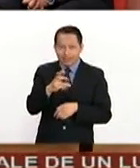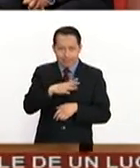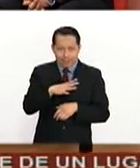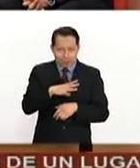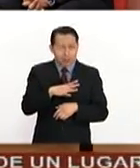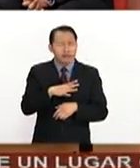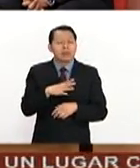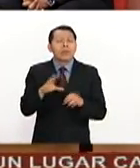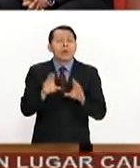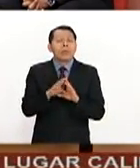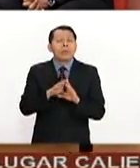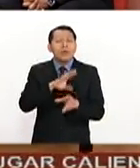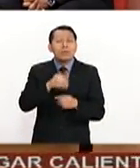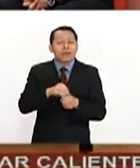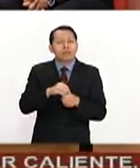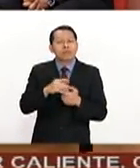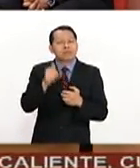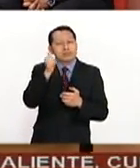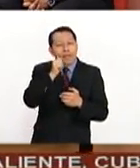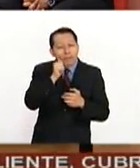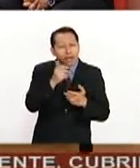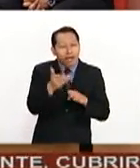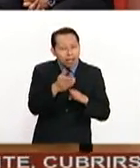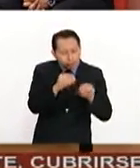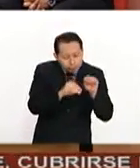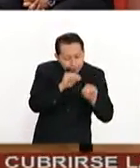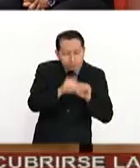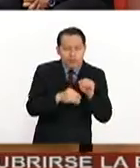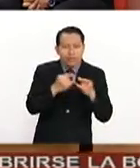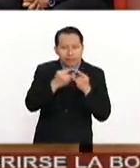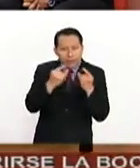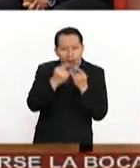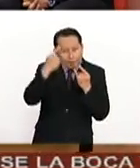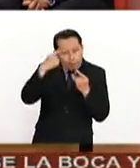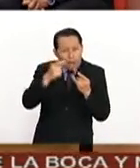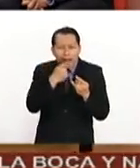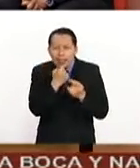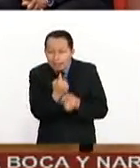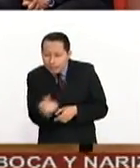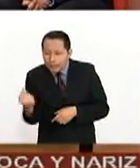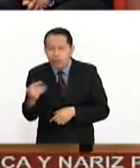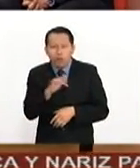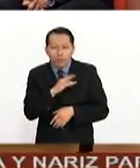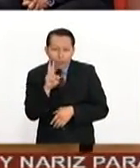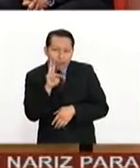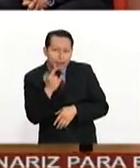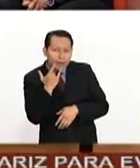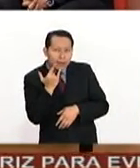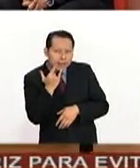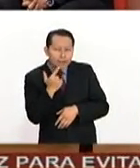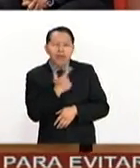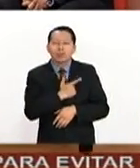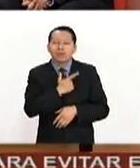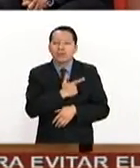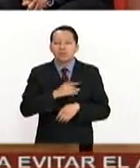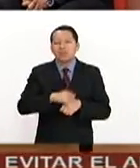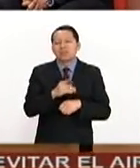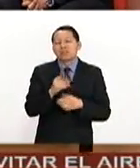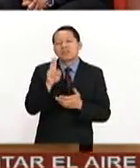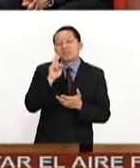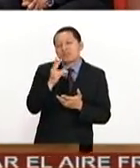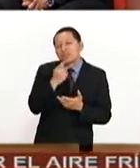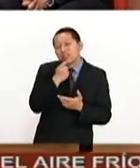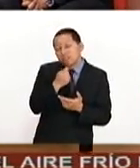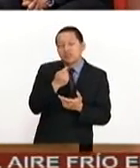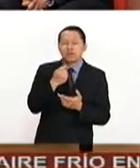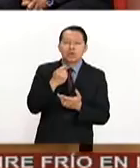es que todos los estudios, todos los creativos, empiecen a crear historias que nuestros niños puedan ver, que sean familiares. O sea, imagínate, los niños ven ahorita osos,